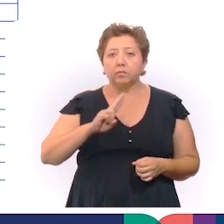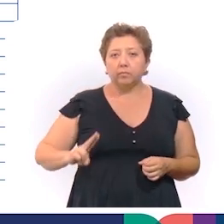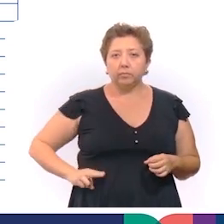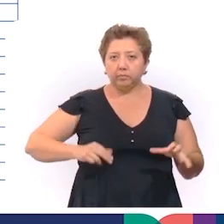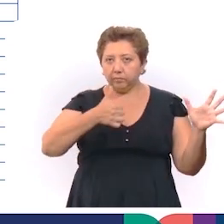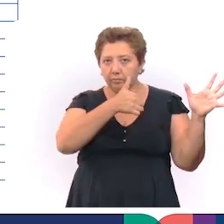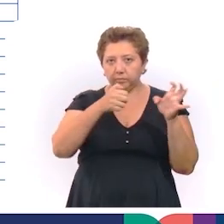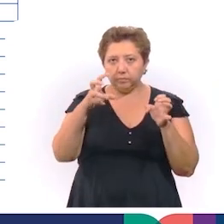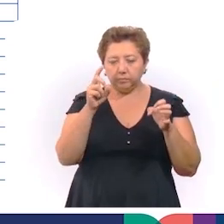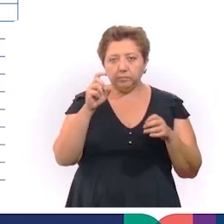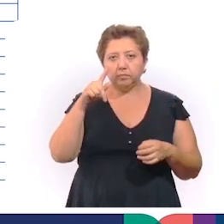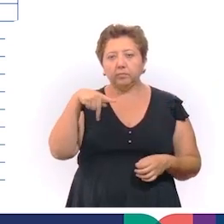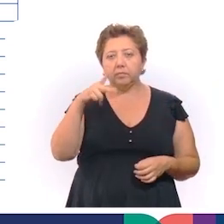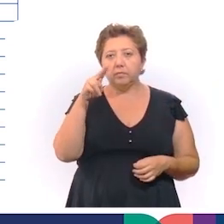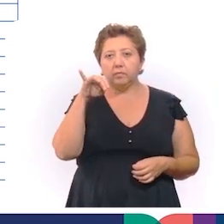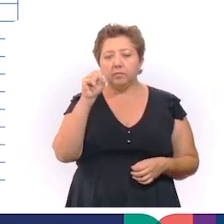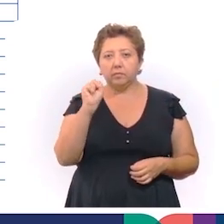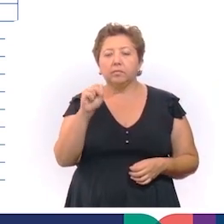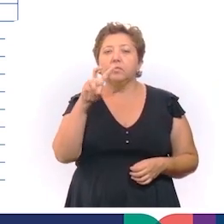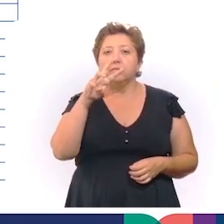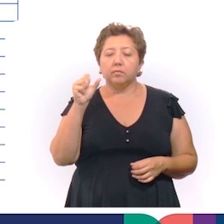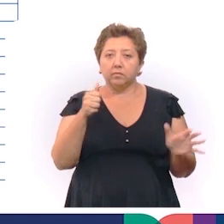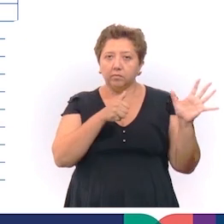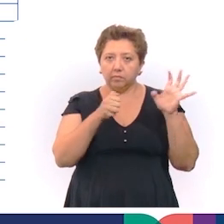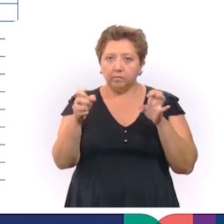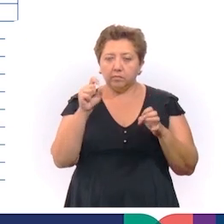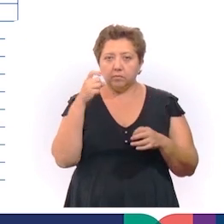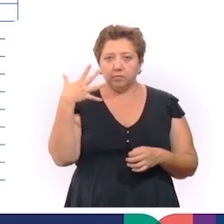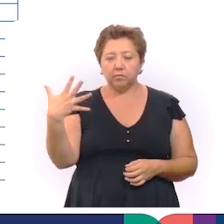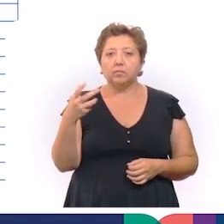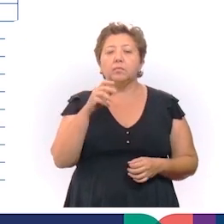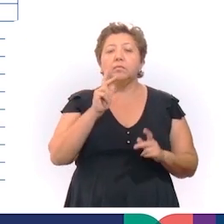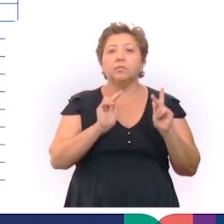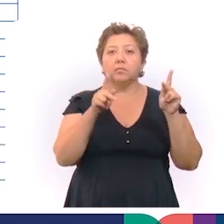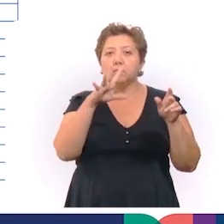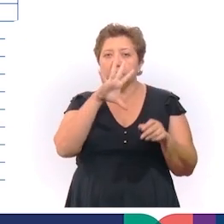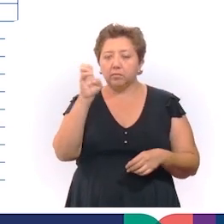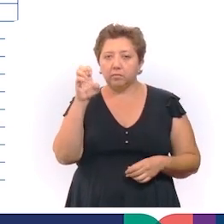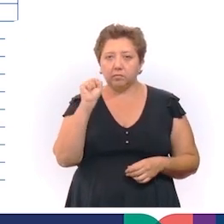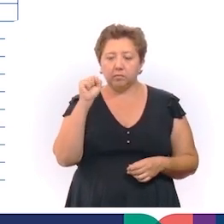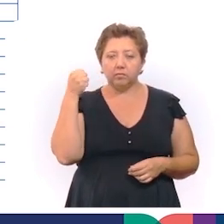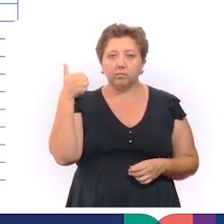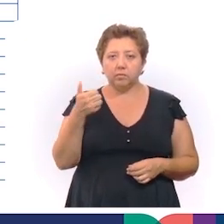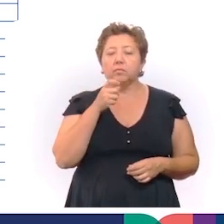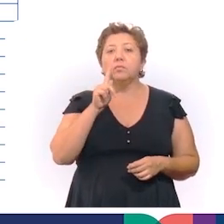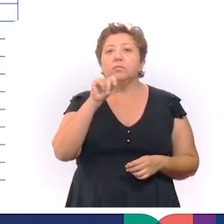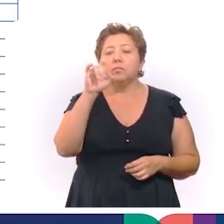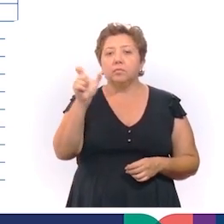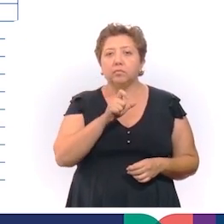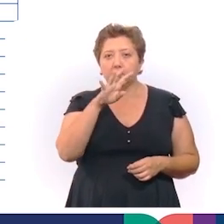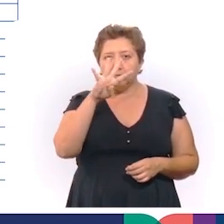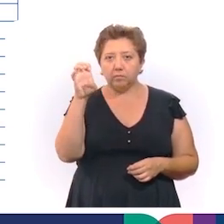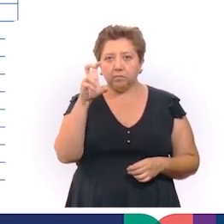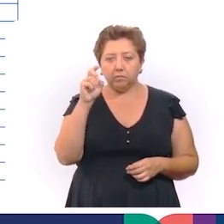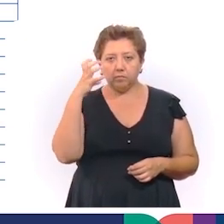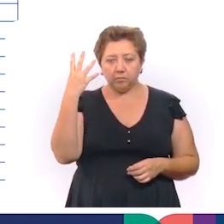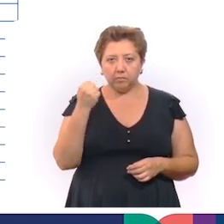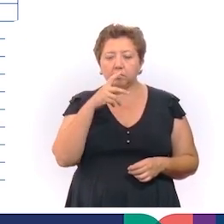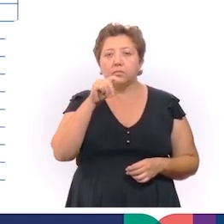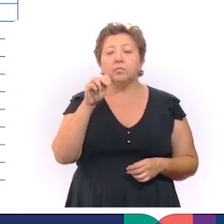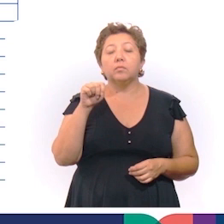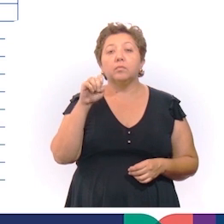Humán, 630, Canacil, 625, Progreso con 566, Tecash con 439, Motul,